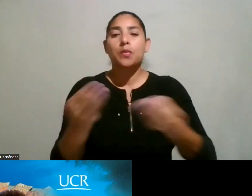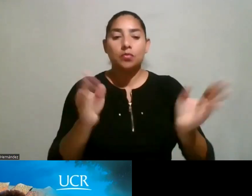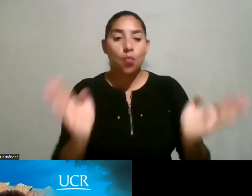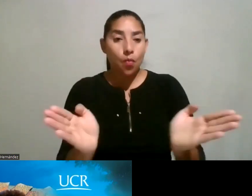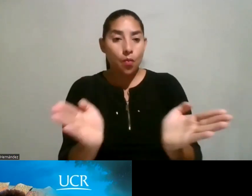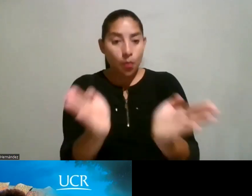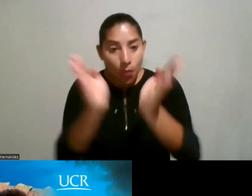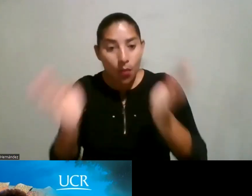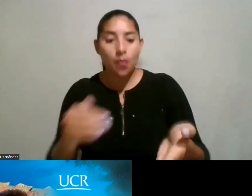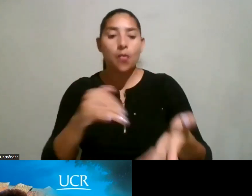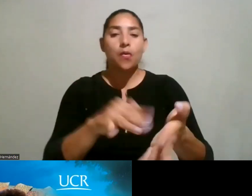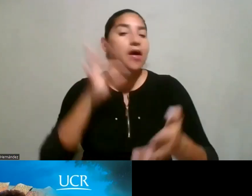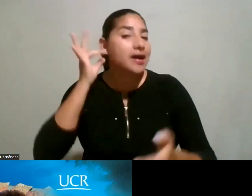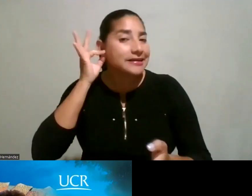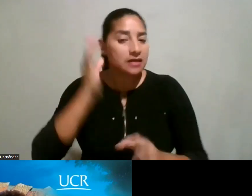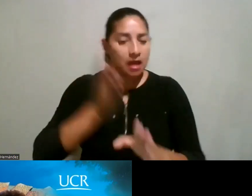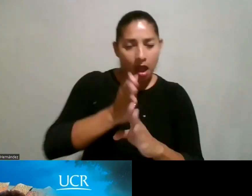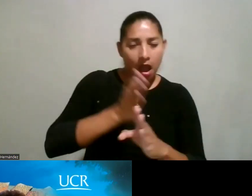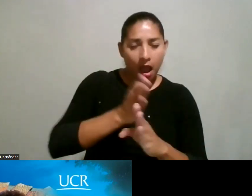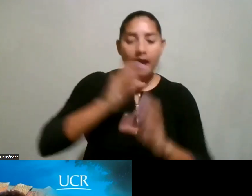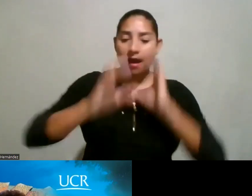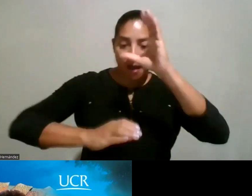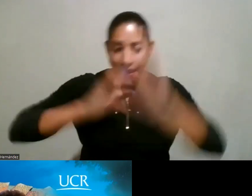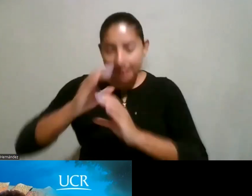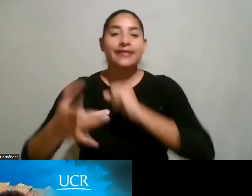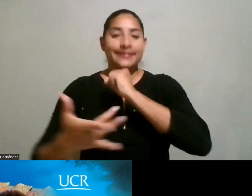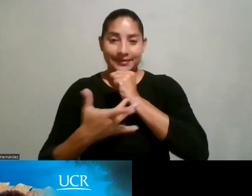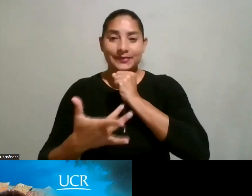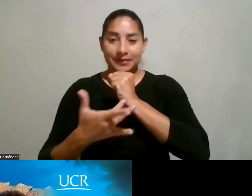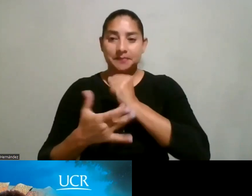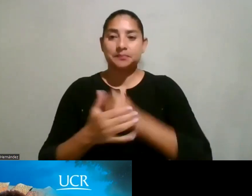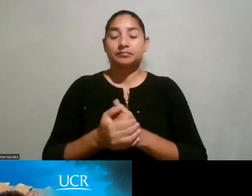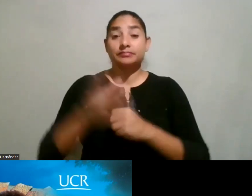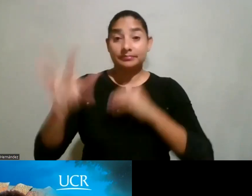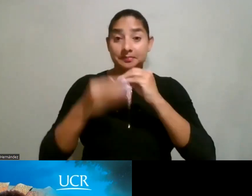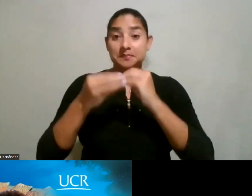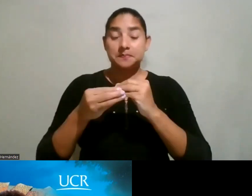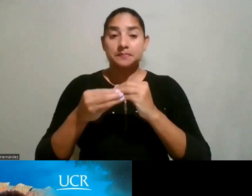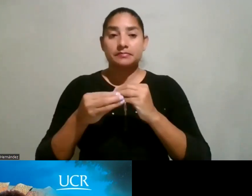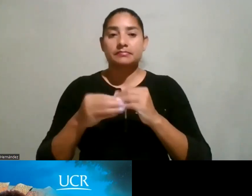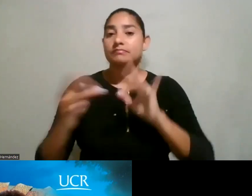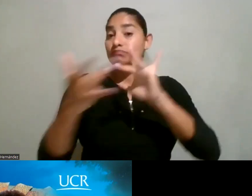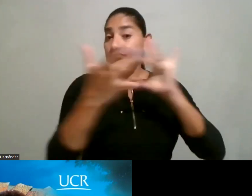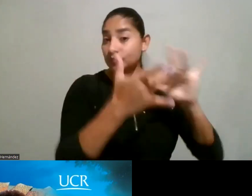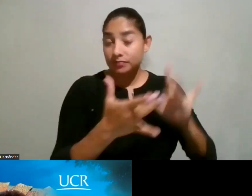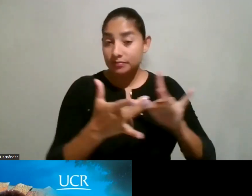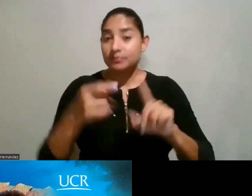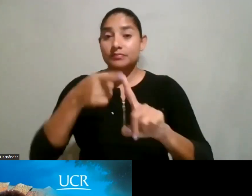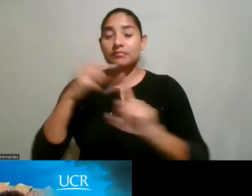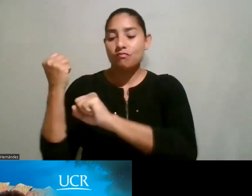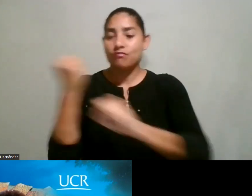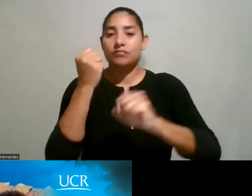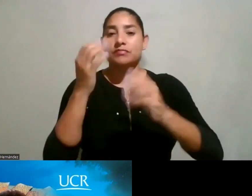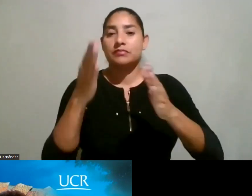a las niñas a estudiar carreras en el área de Ciencia y Tecnología. Además, es coordinadora desde la fundación